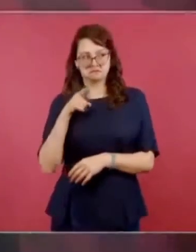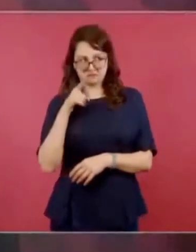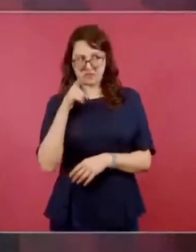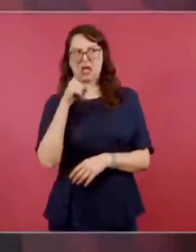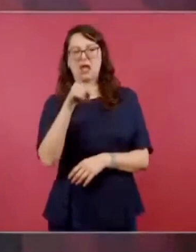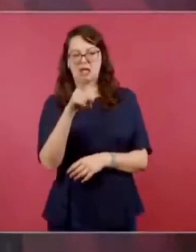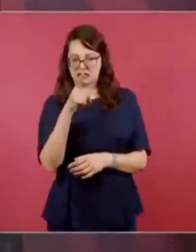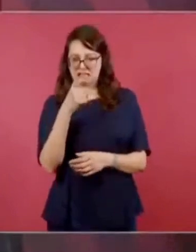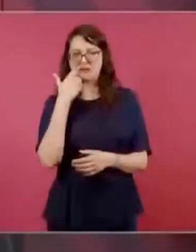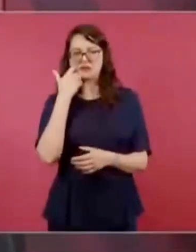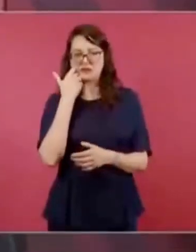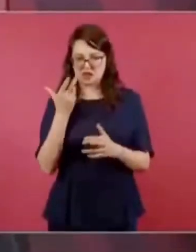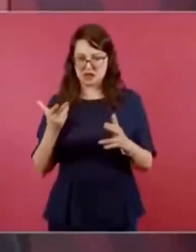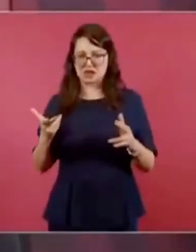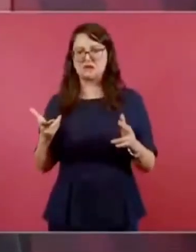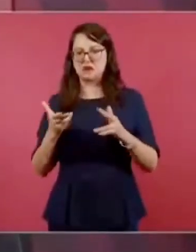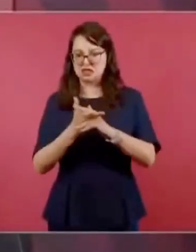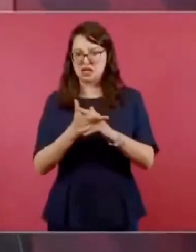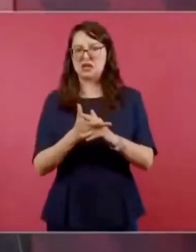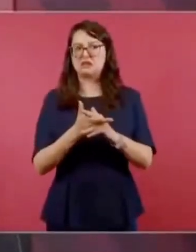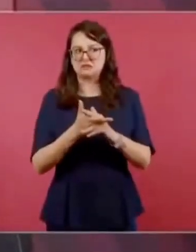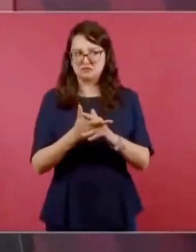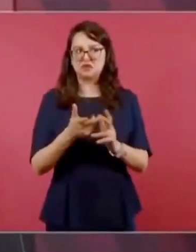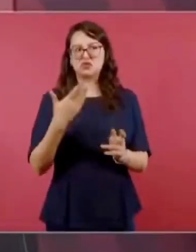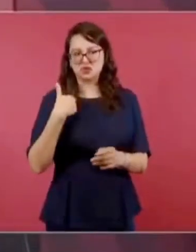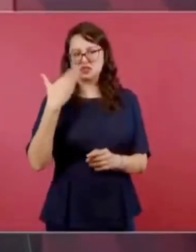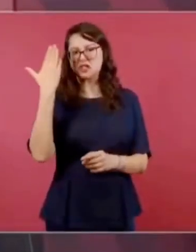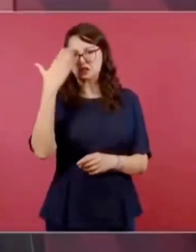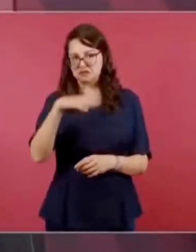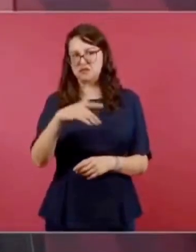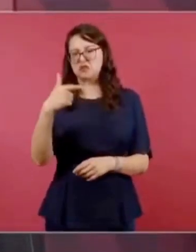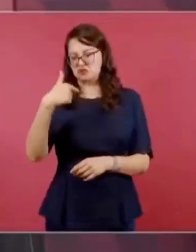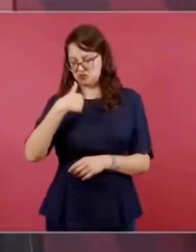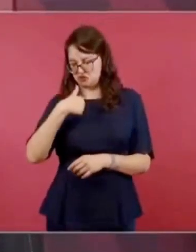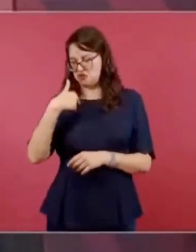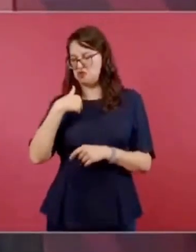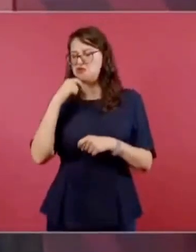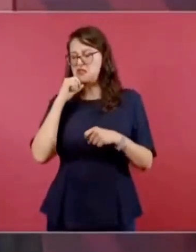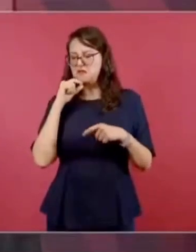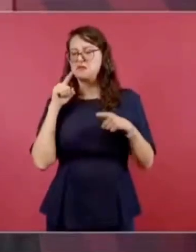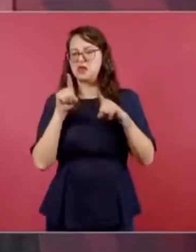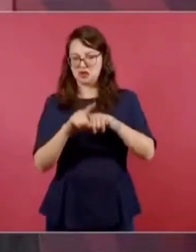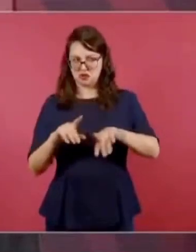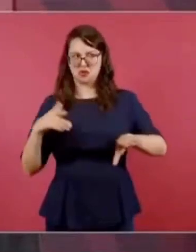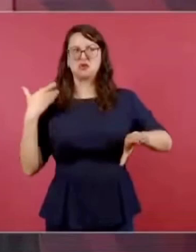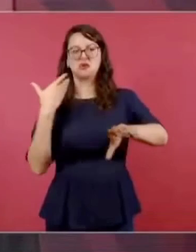lo tengo que matar, dirigiéndose a Villa.